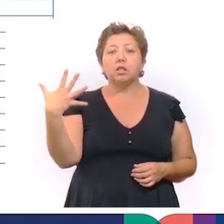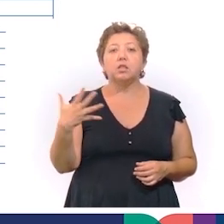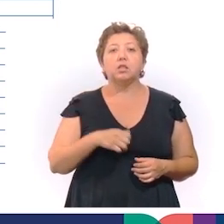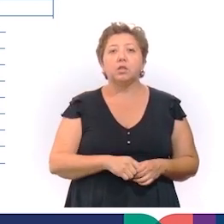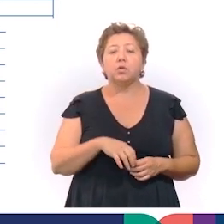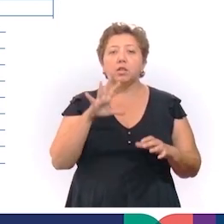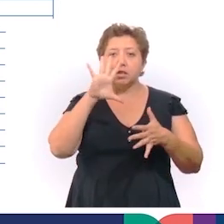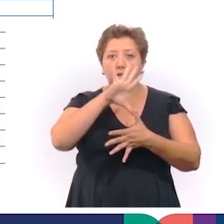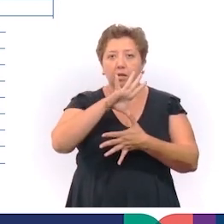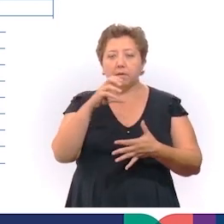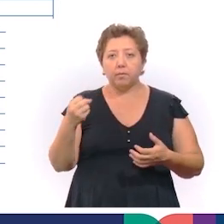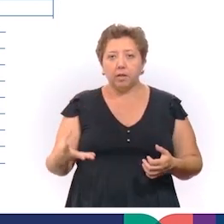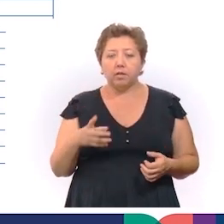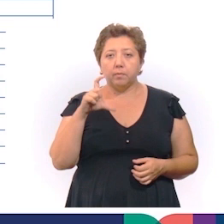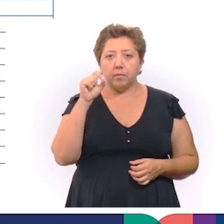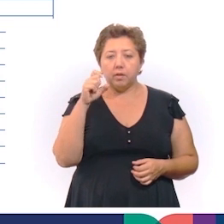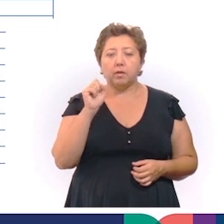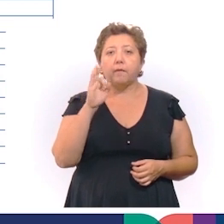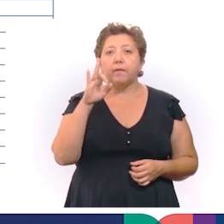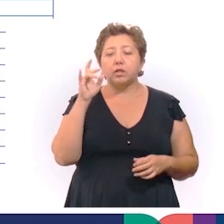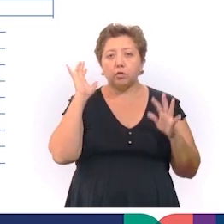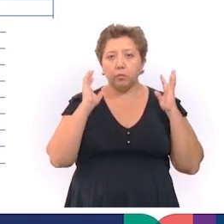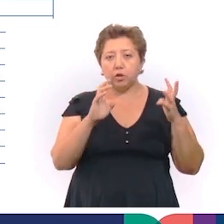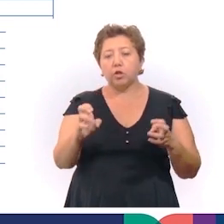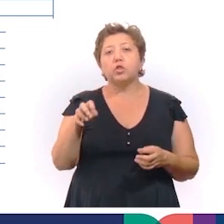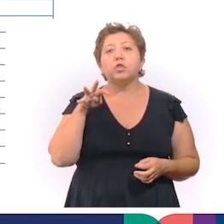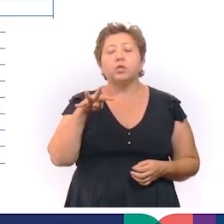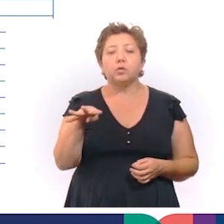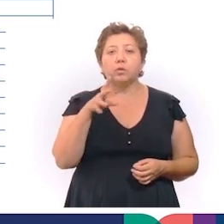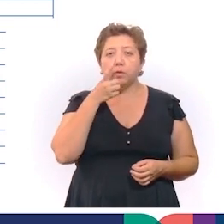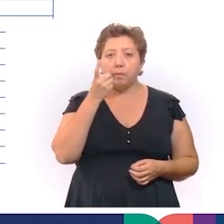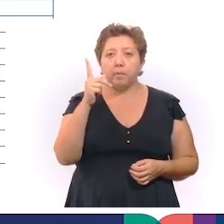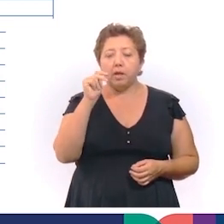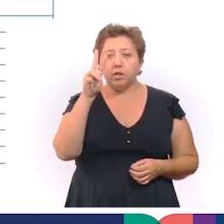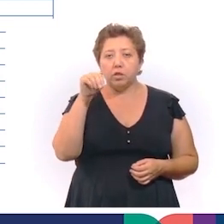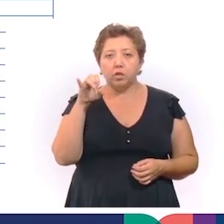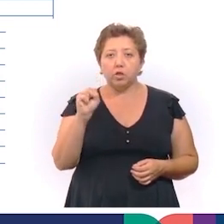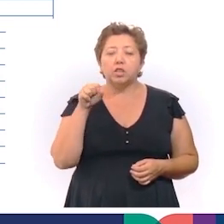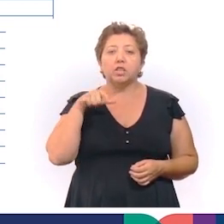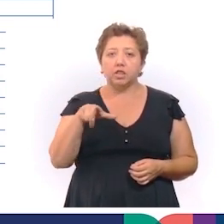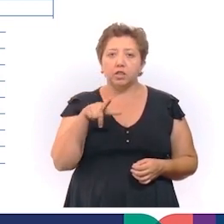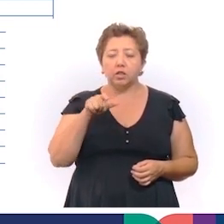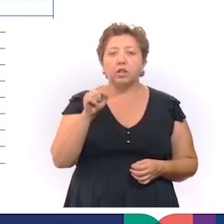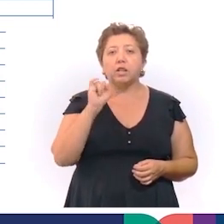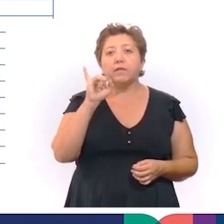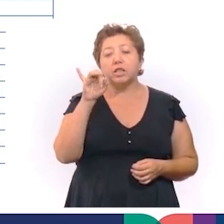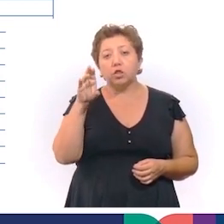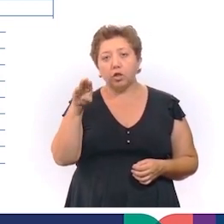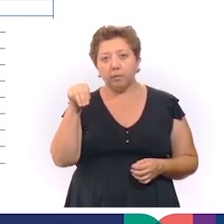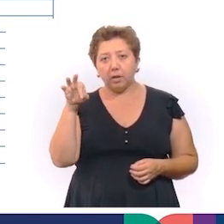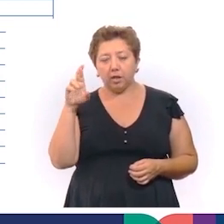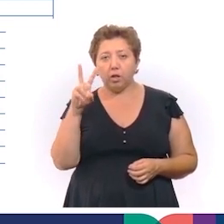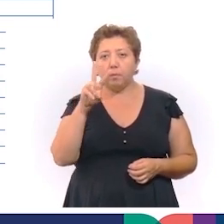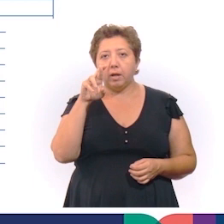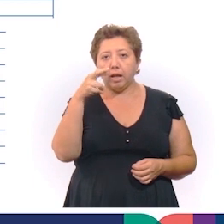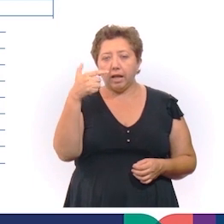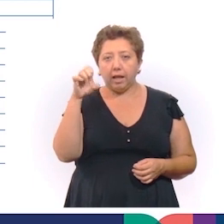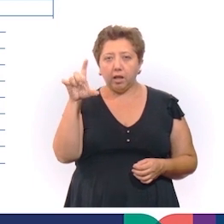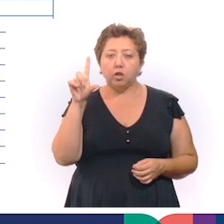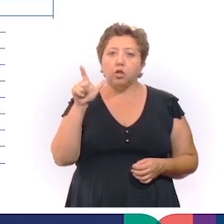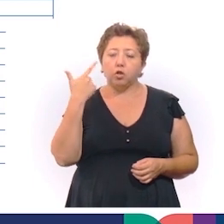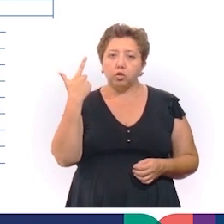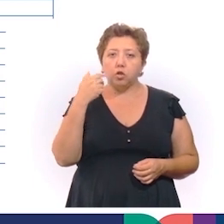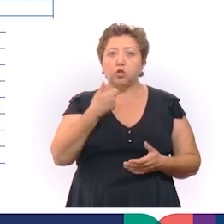Las Américas, 20, Francisco de Montejo, 19, Pensiones, 17, Francisco y Madero y Vergel con 12,